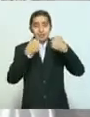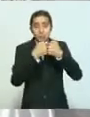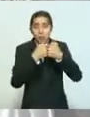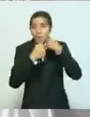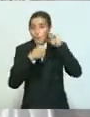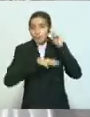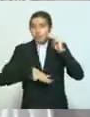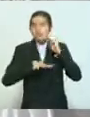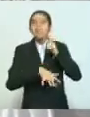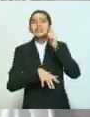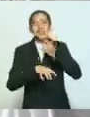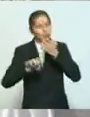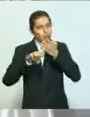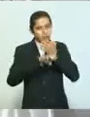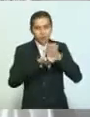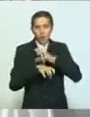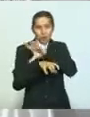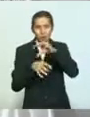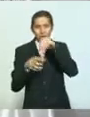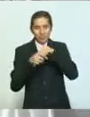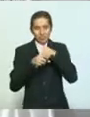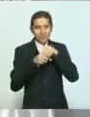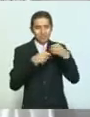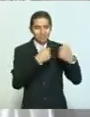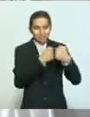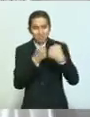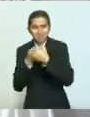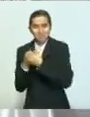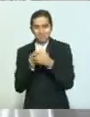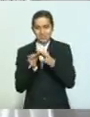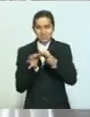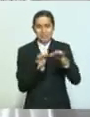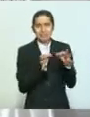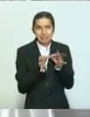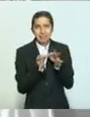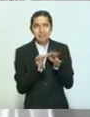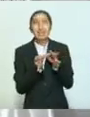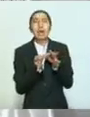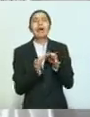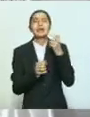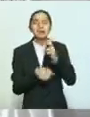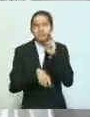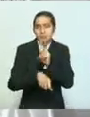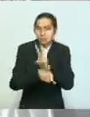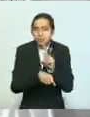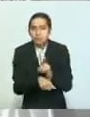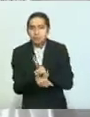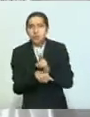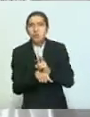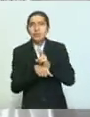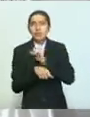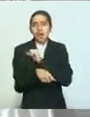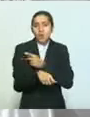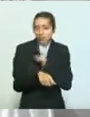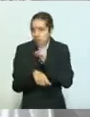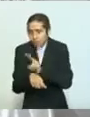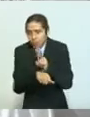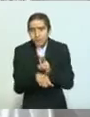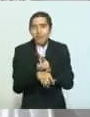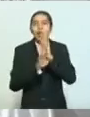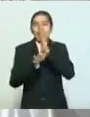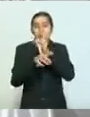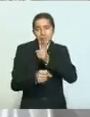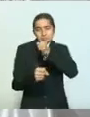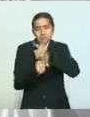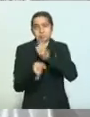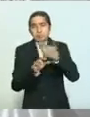con todos los estados vecinos y a través de estos filtros hemos podido detectar cerca